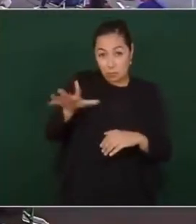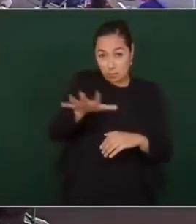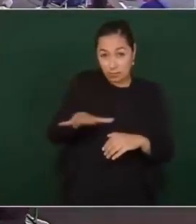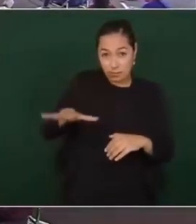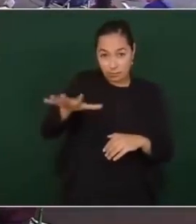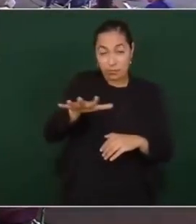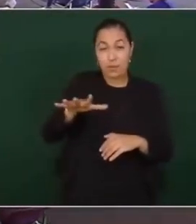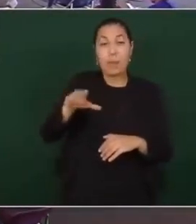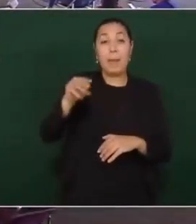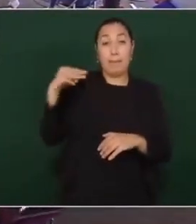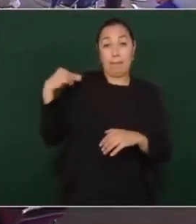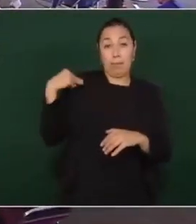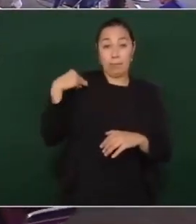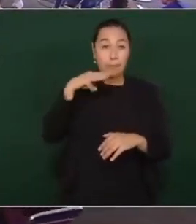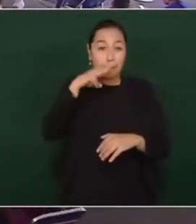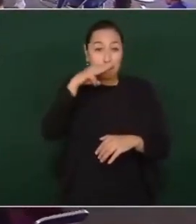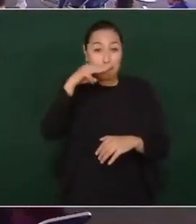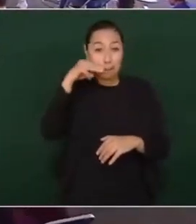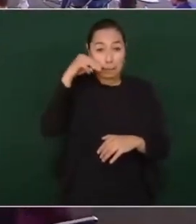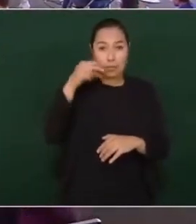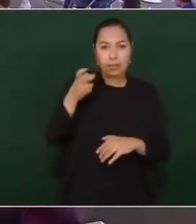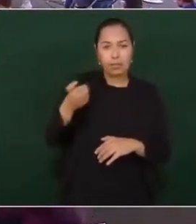con más